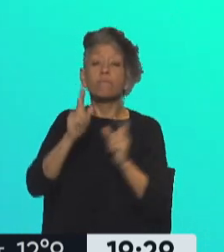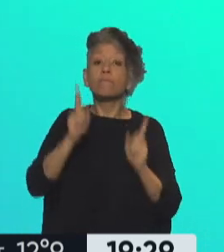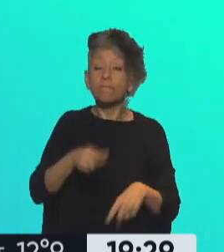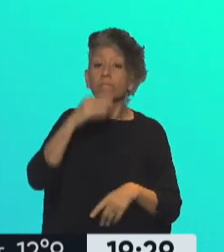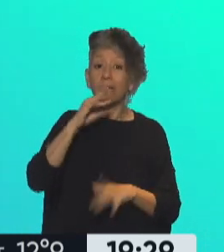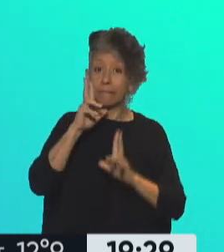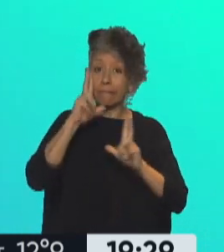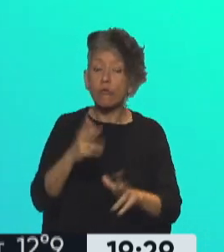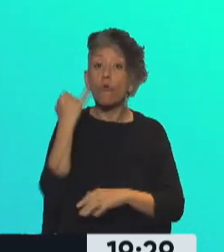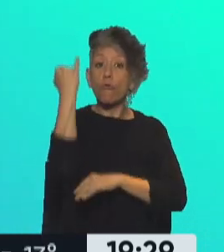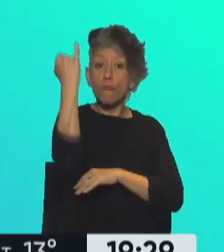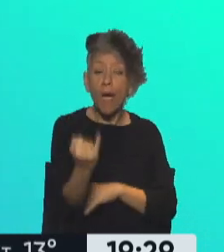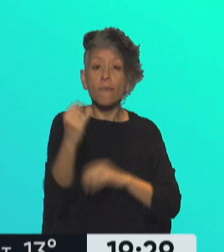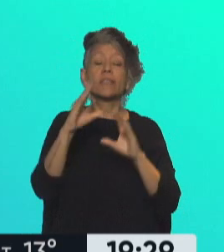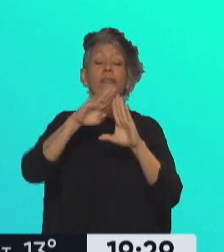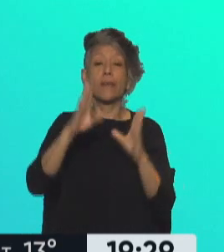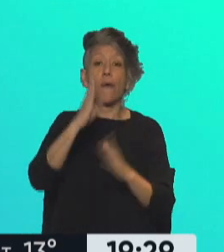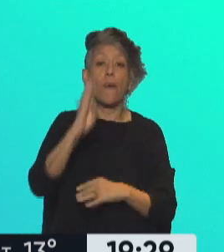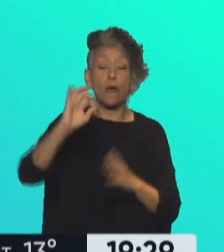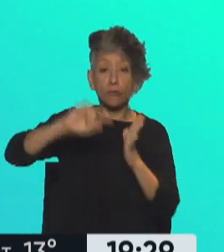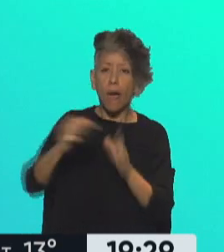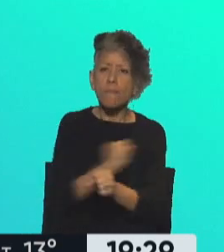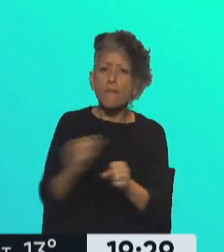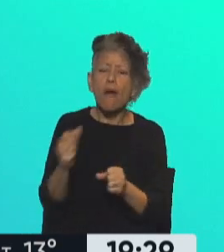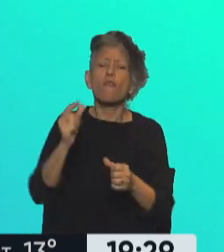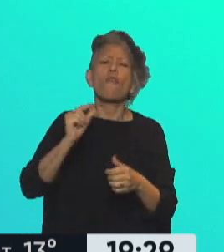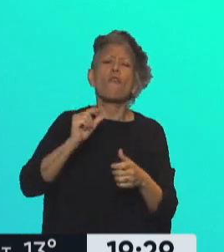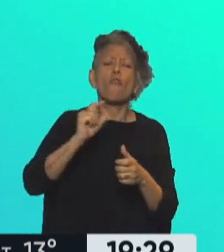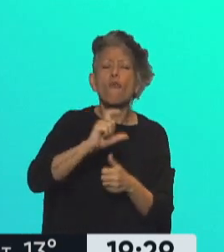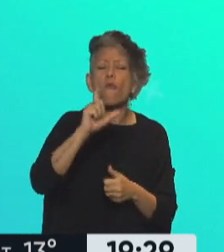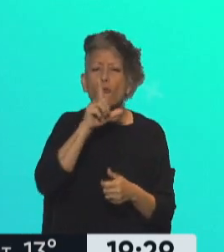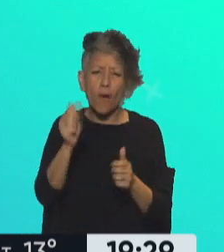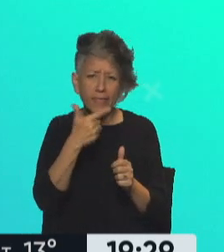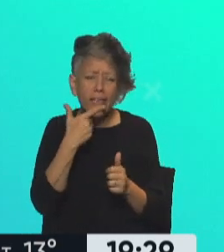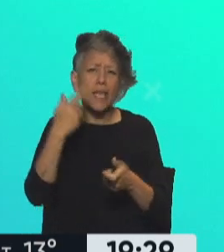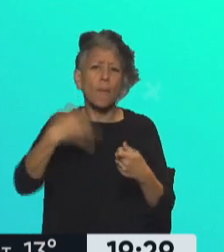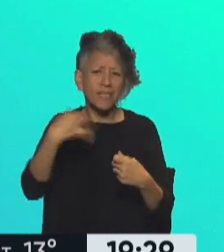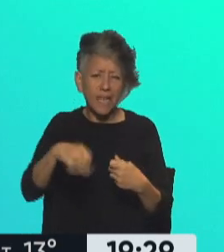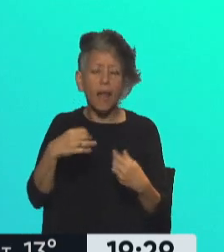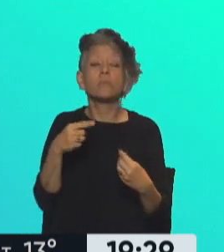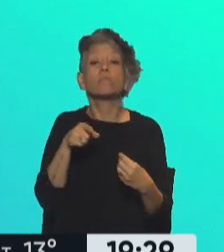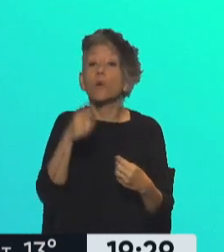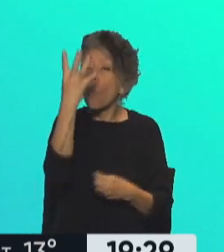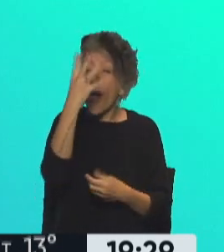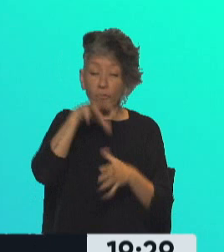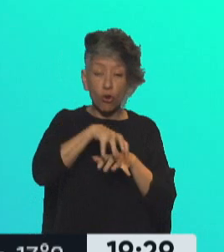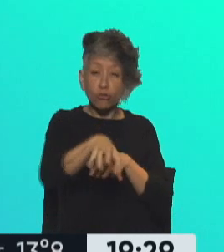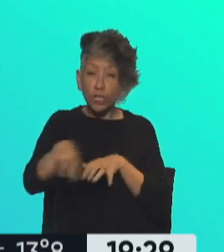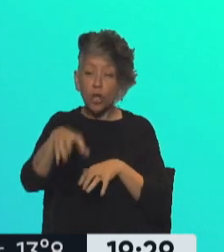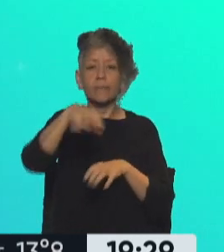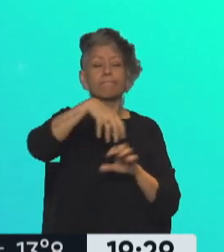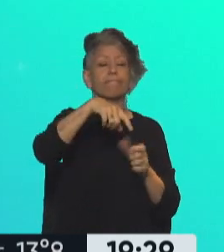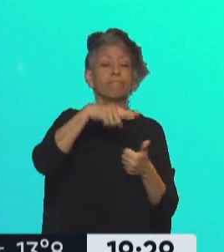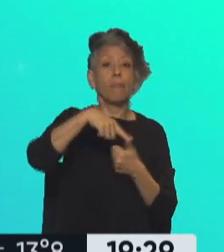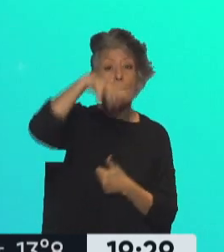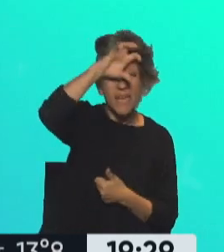jueves el Banco Central aprobó el sistema de cuentas especiales para el ingreso de los anticipos, recordemos, a cuatro sectores básicamente, minería,